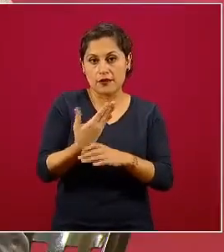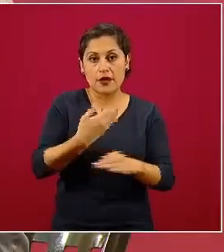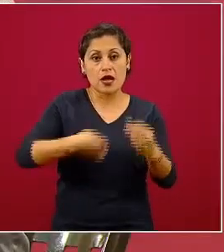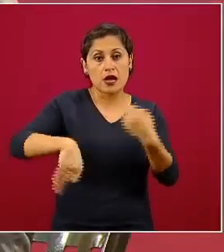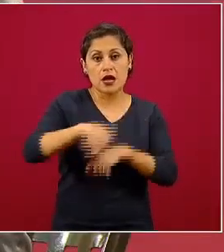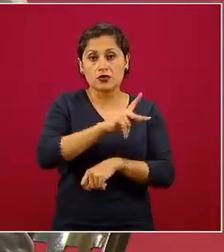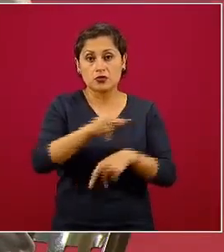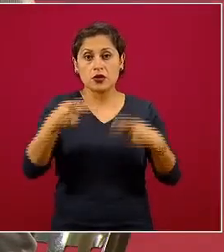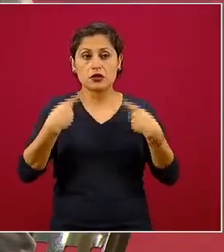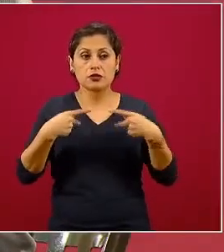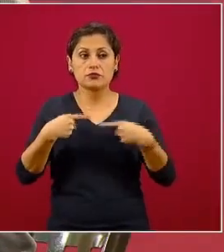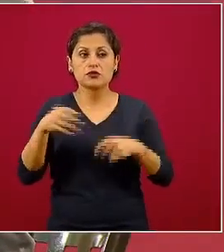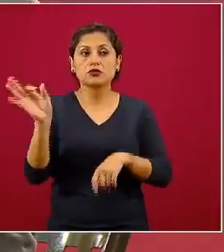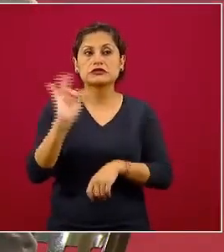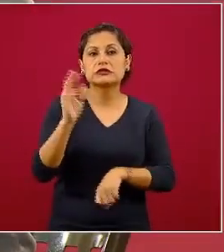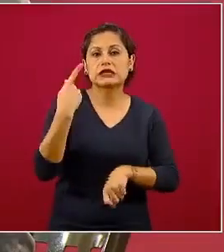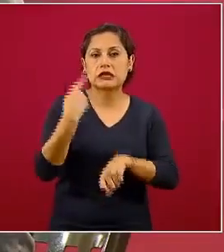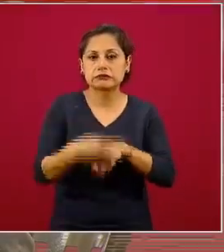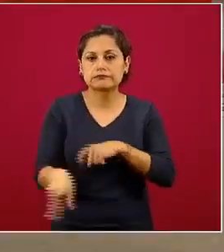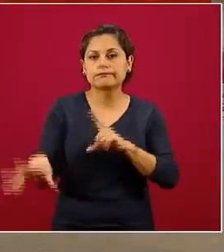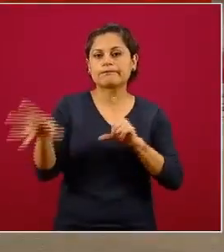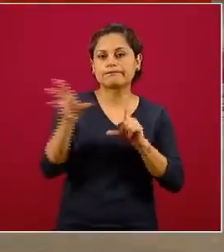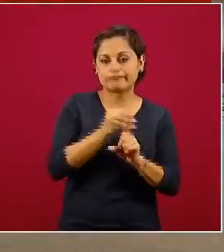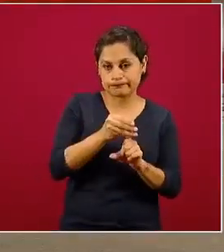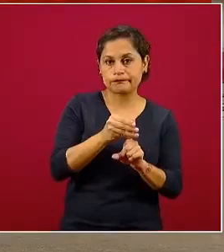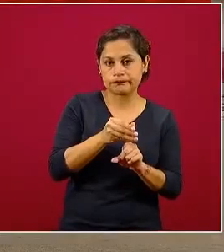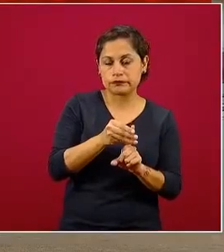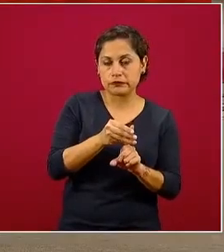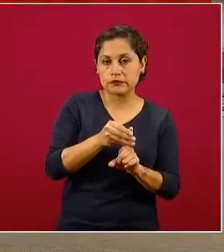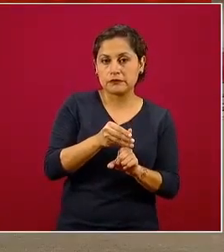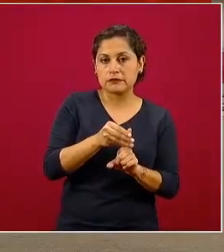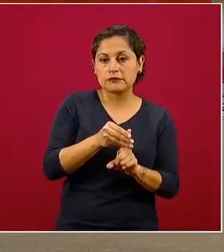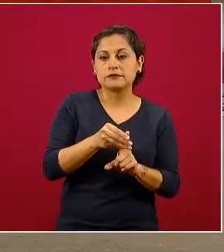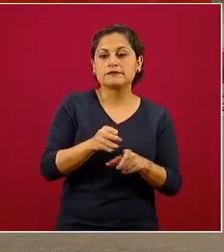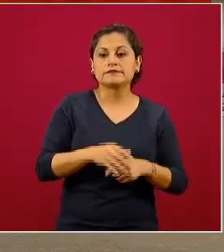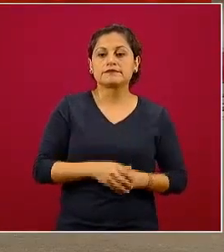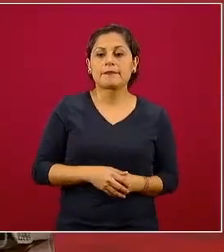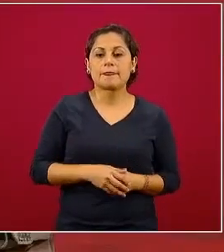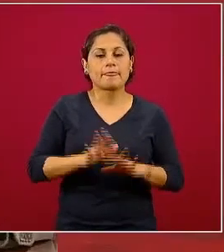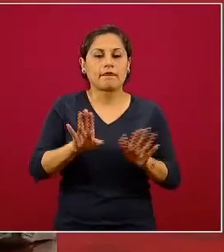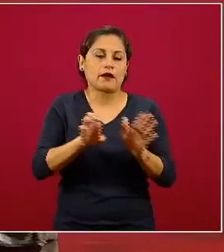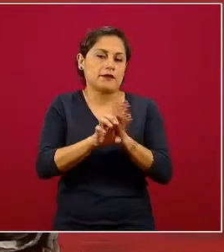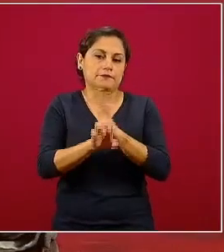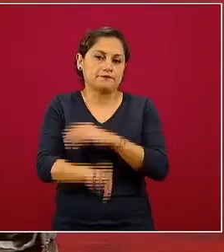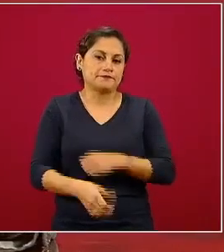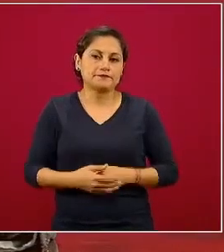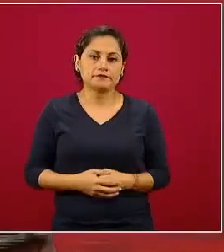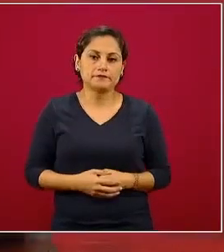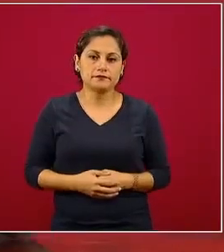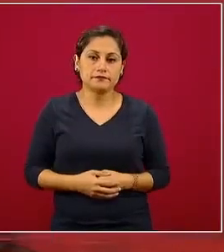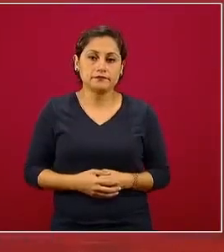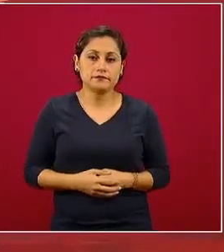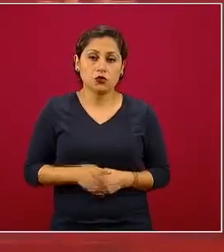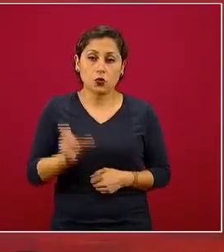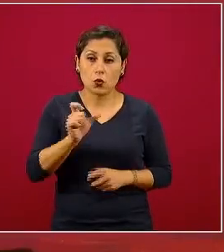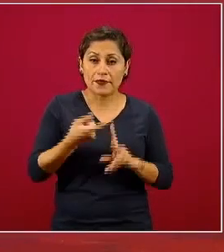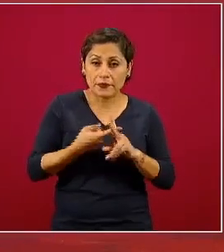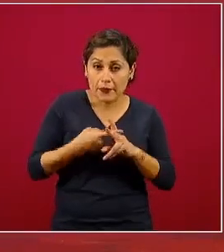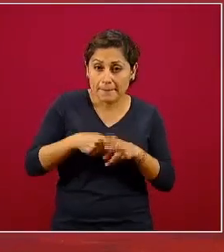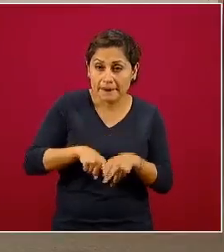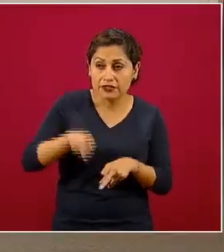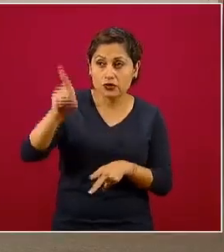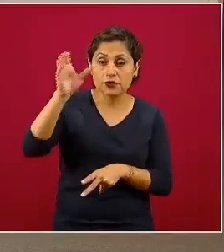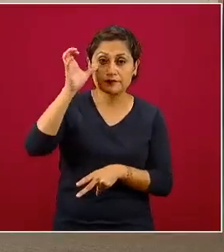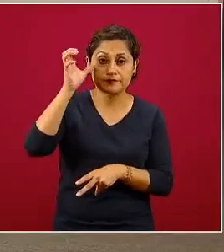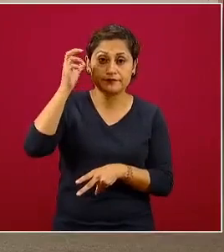susceptible. En algún momento se infectan de alguien, si pensáramos hipotéticamente en los primeros casos, en China,